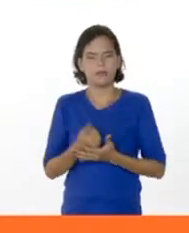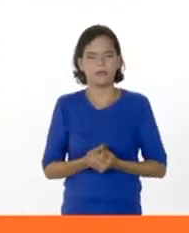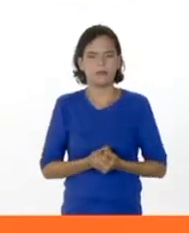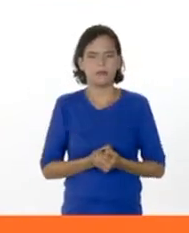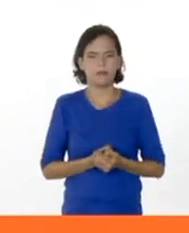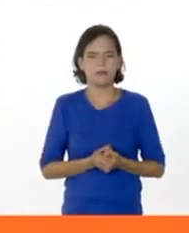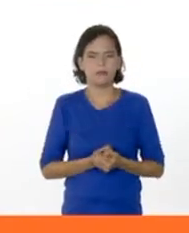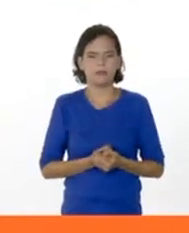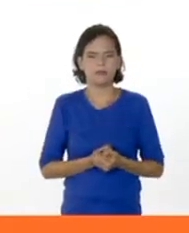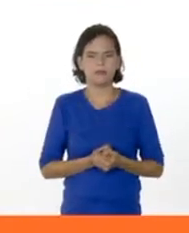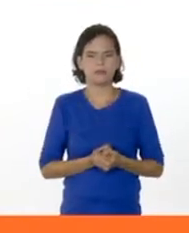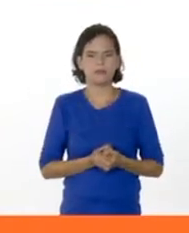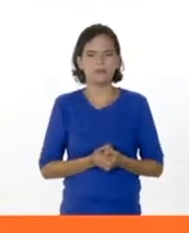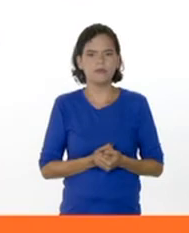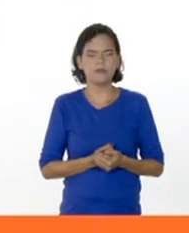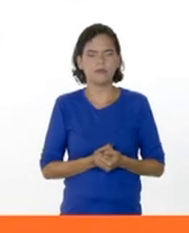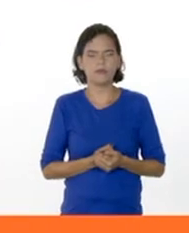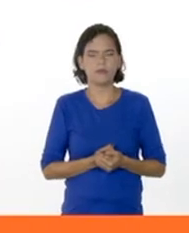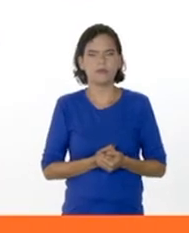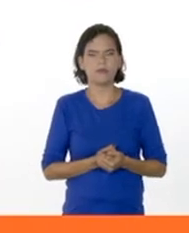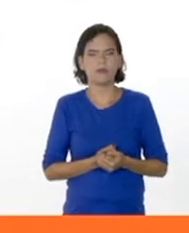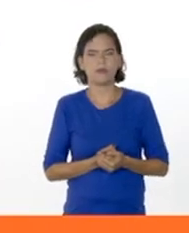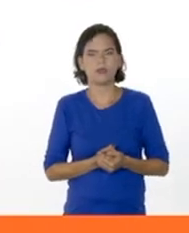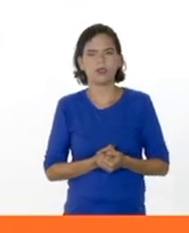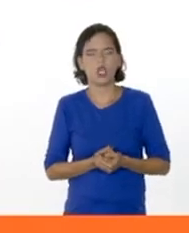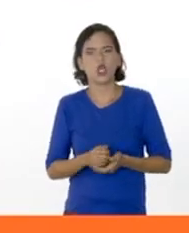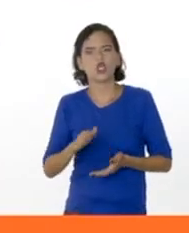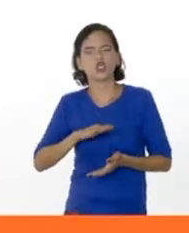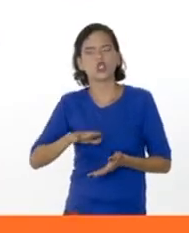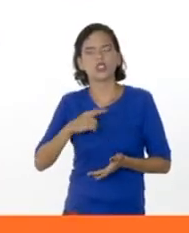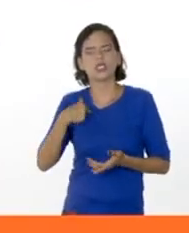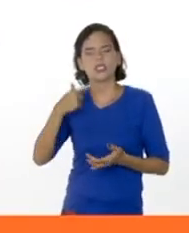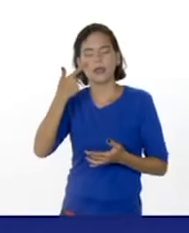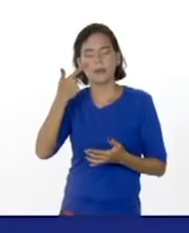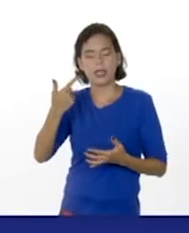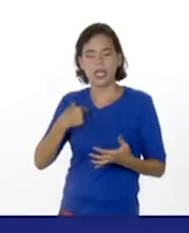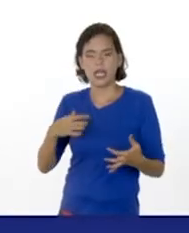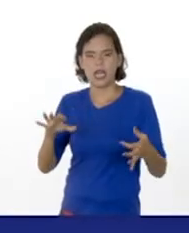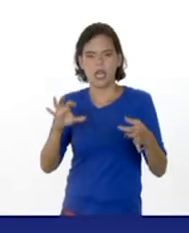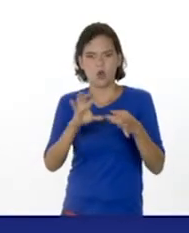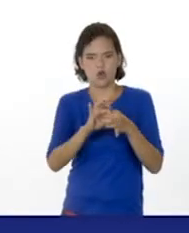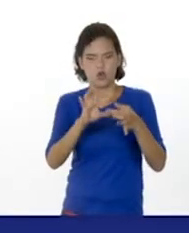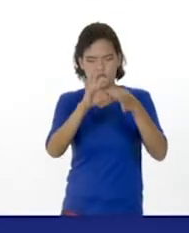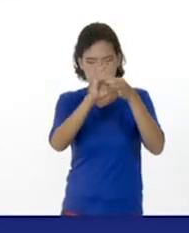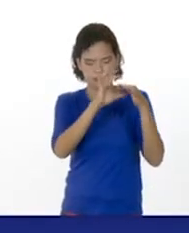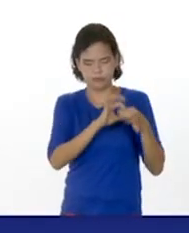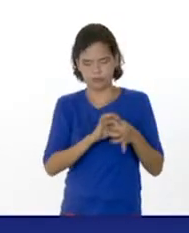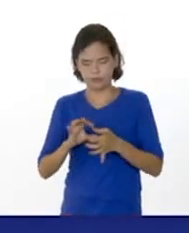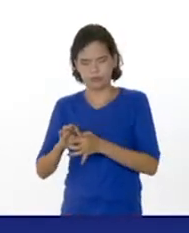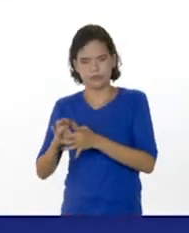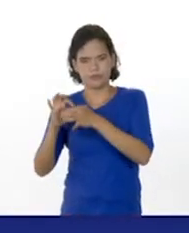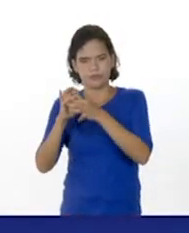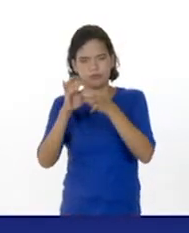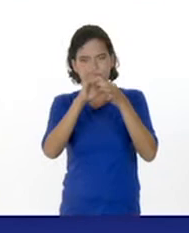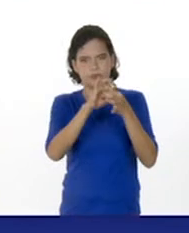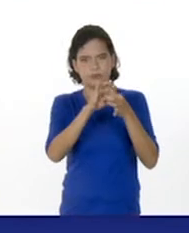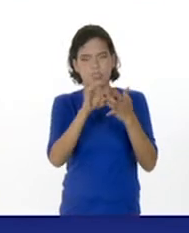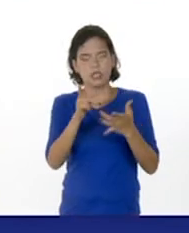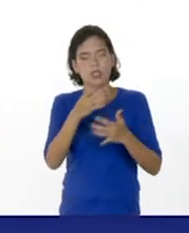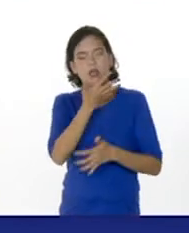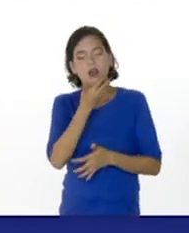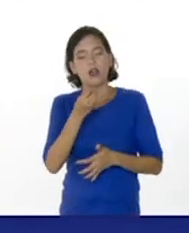pantalla vamos a proyectar una imagen donde se ven las conexiones neuronales. En la etapa de la